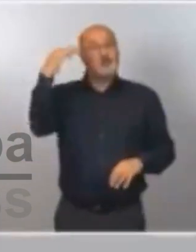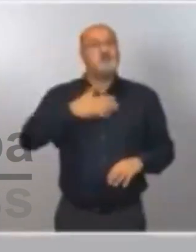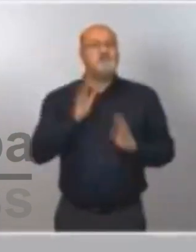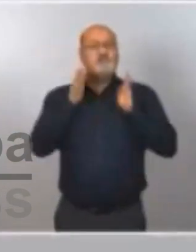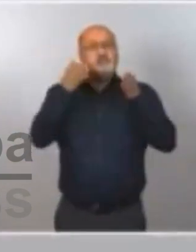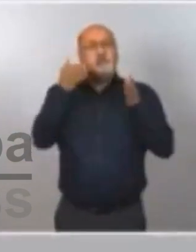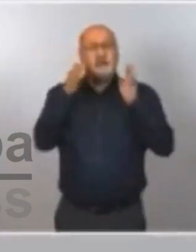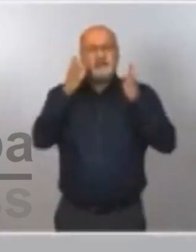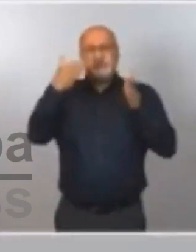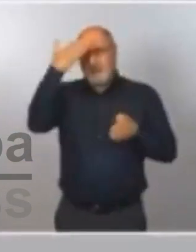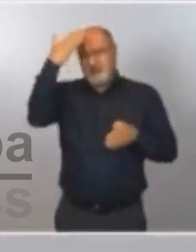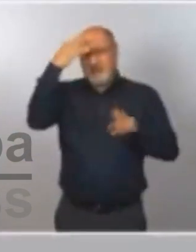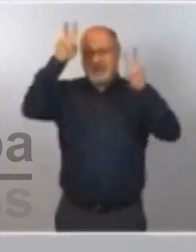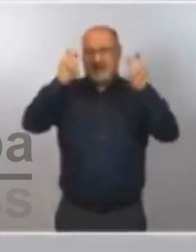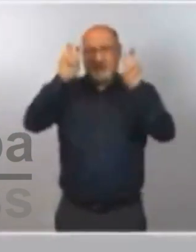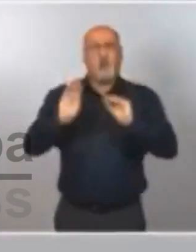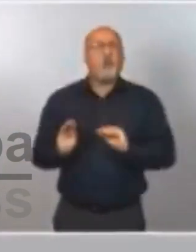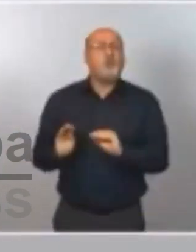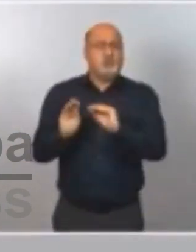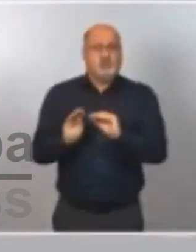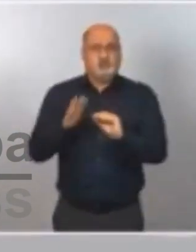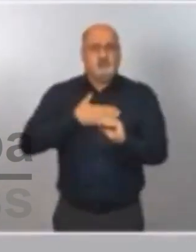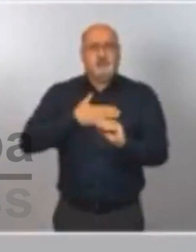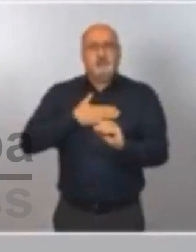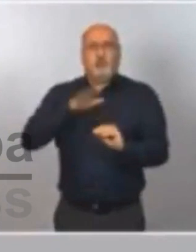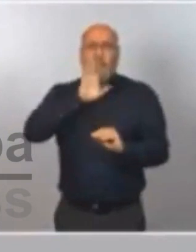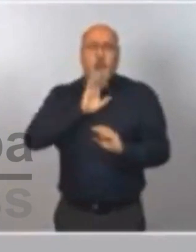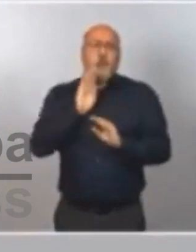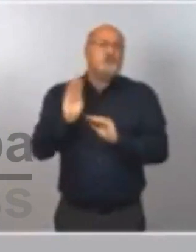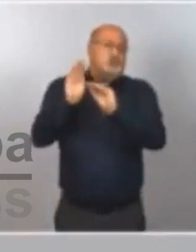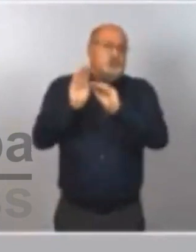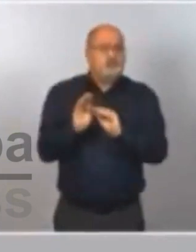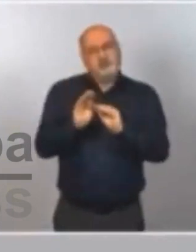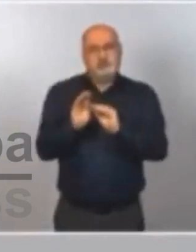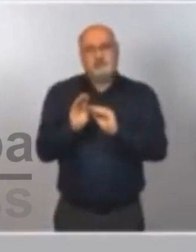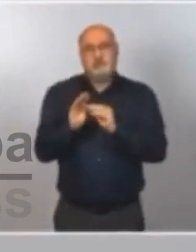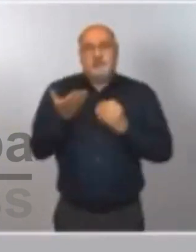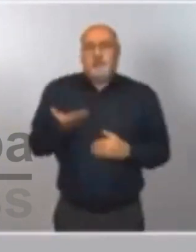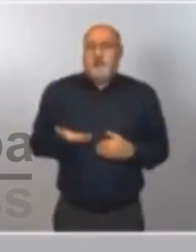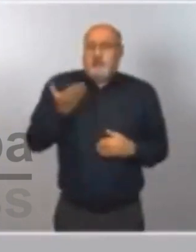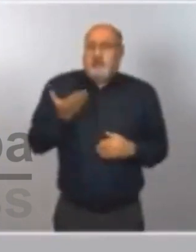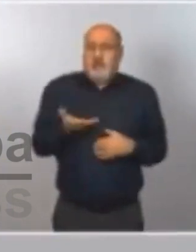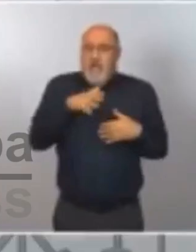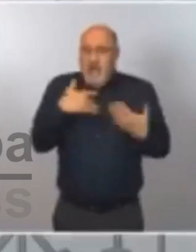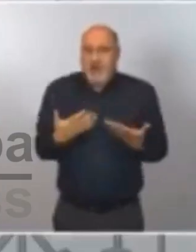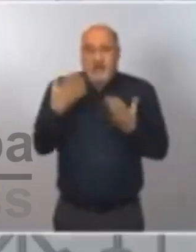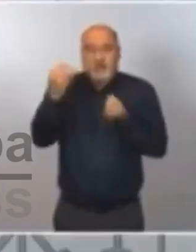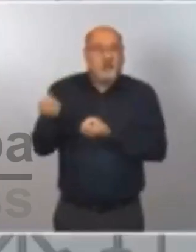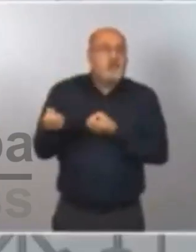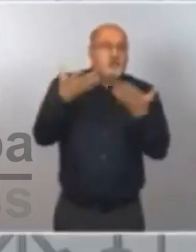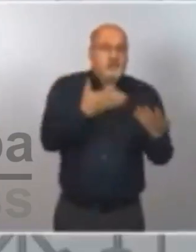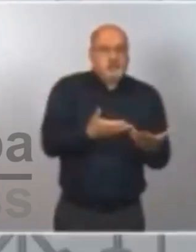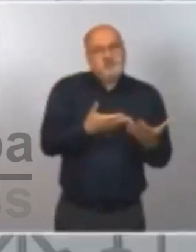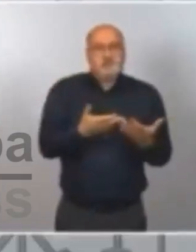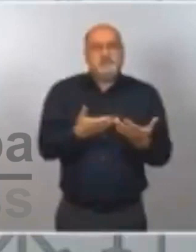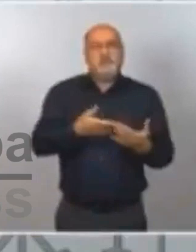aquellas materias que tienen o que considera él que pueden ser importantes a la hora de trasladar los elementos que se han